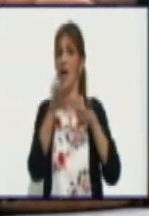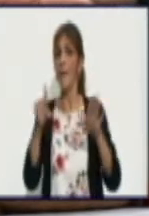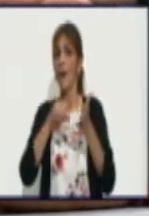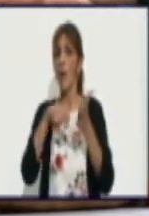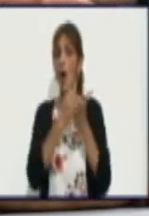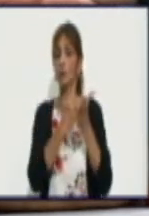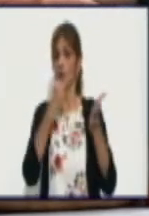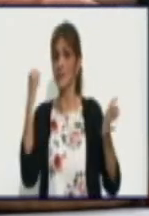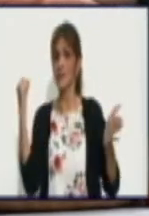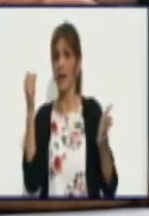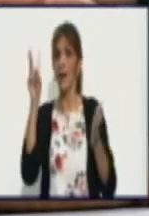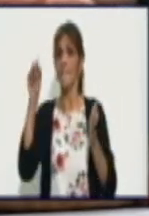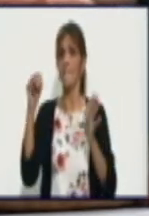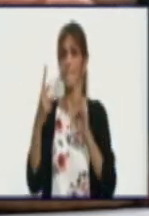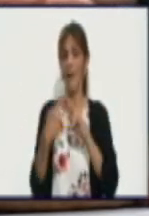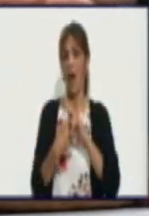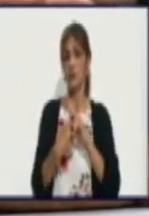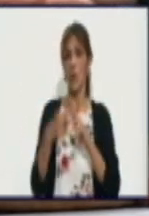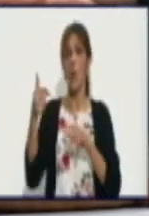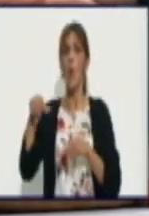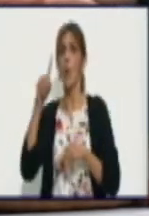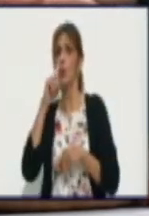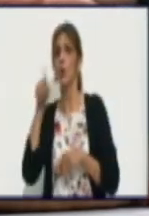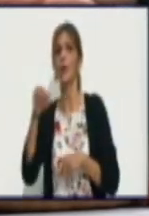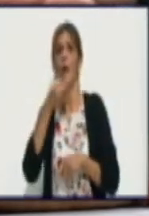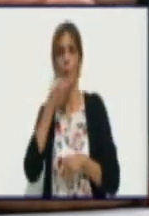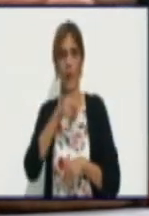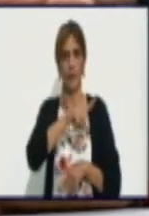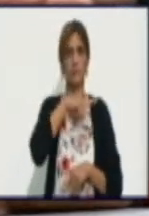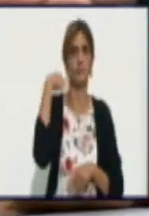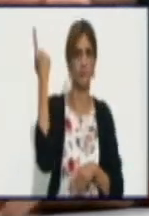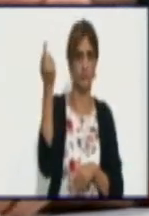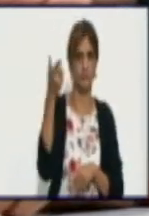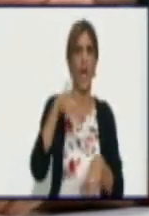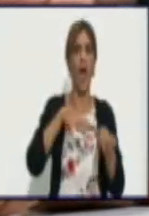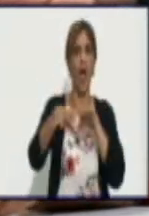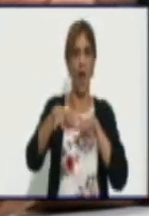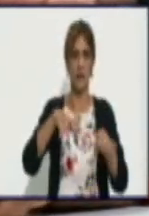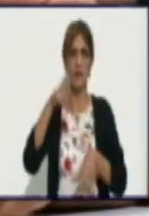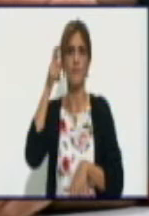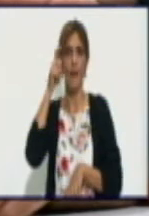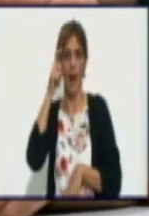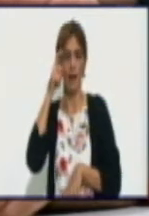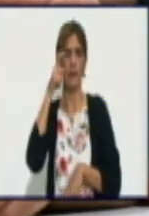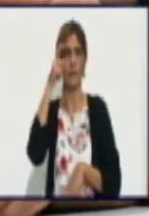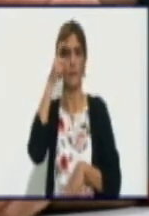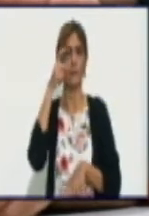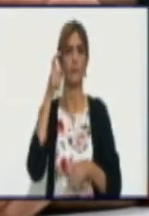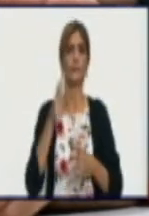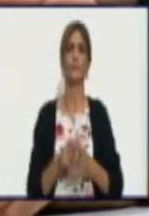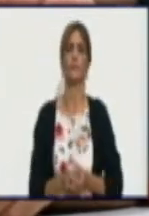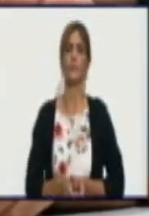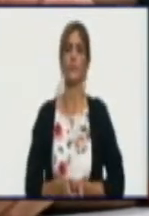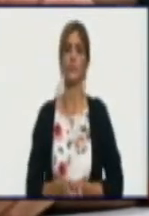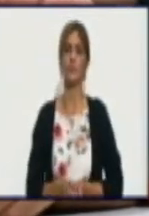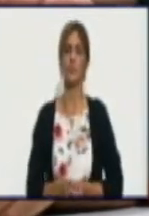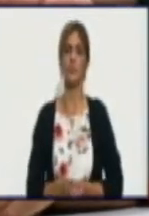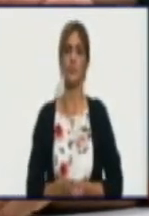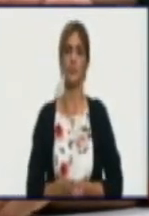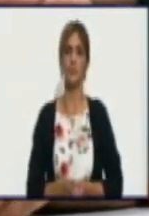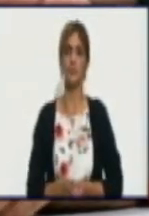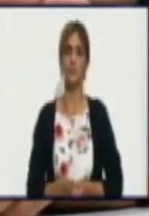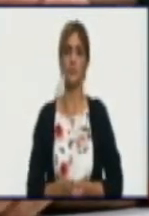en mayo y junio que pueden sacrificar los animales según corresponda. La décima, bueno,